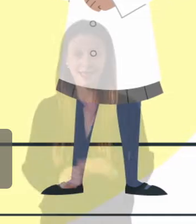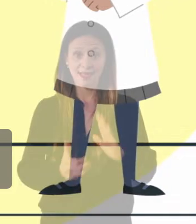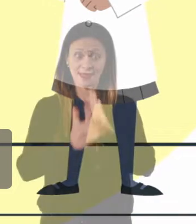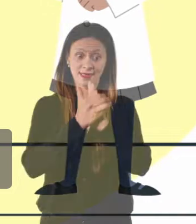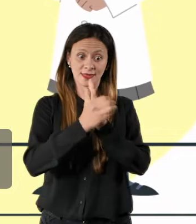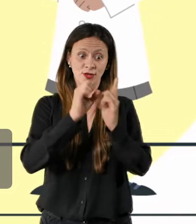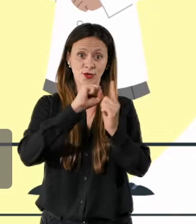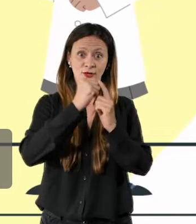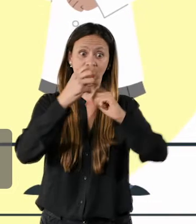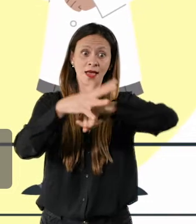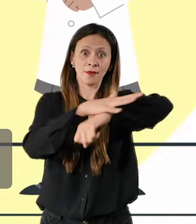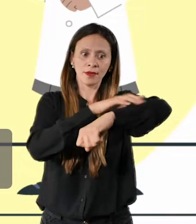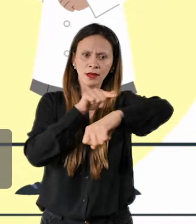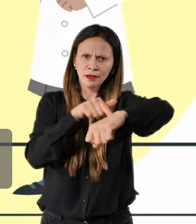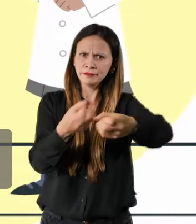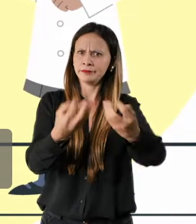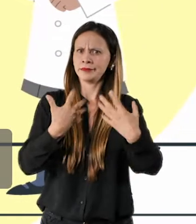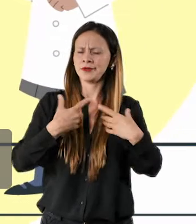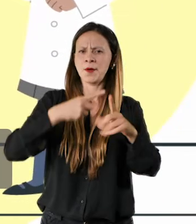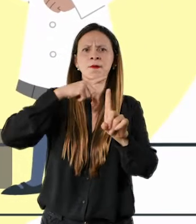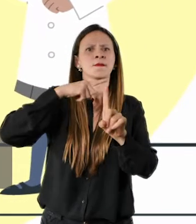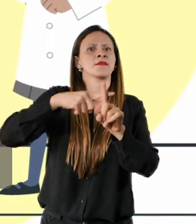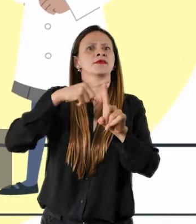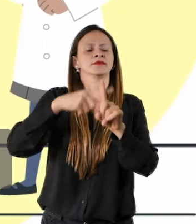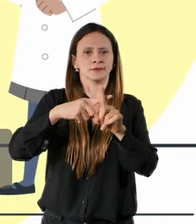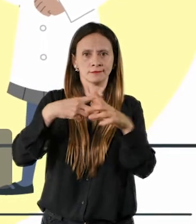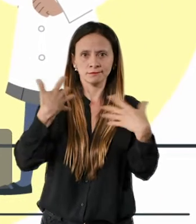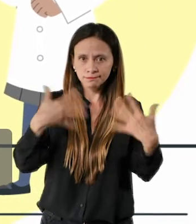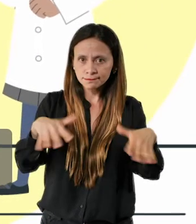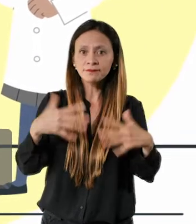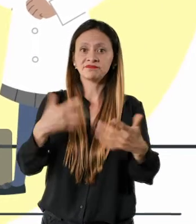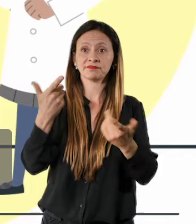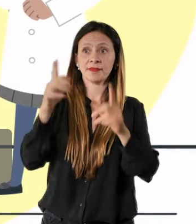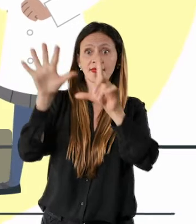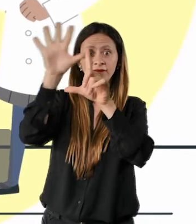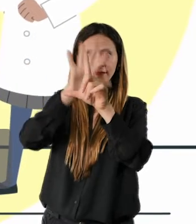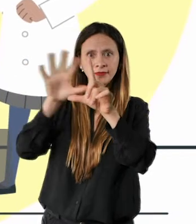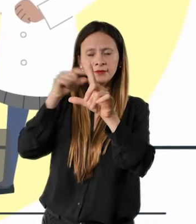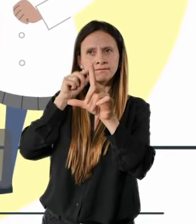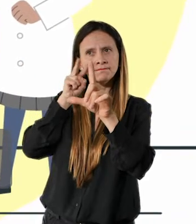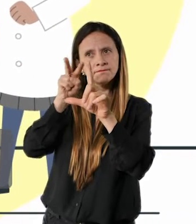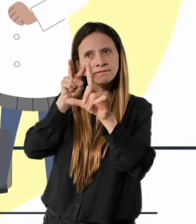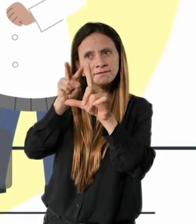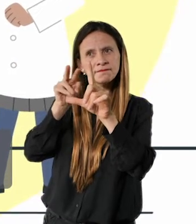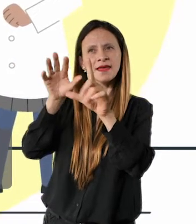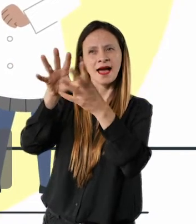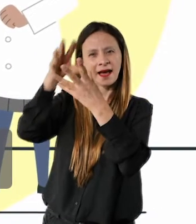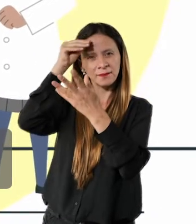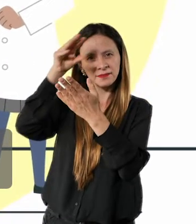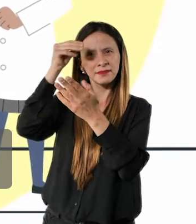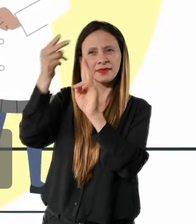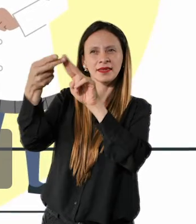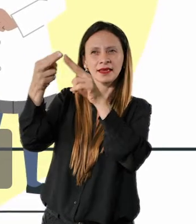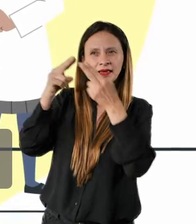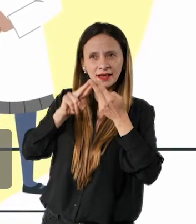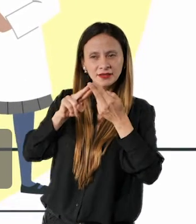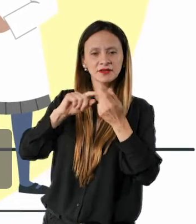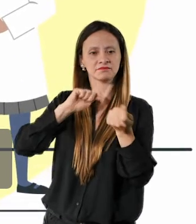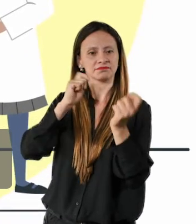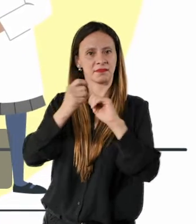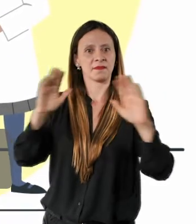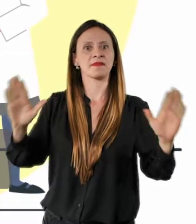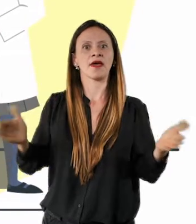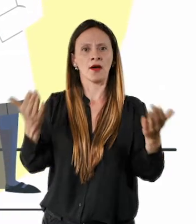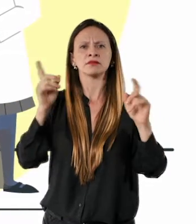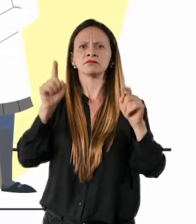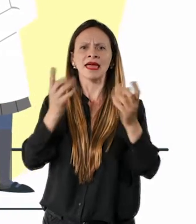efectos positivos en muchos aspectos de la vida, en estos videos nos centraremos en su relación con el aprendizaje. Muchas